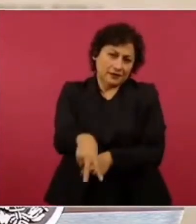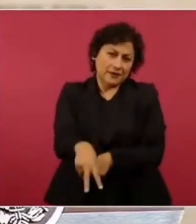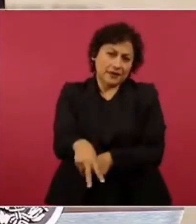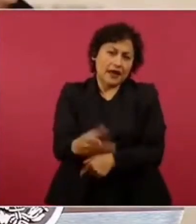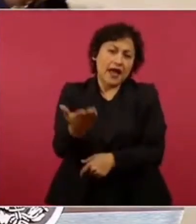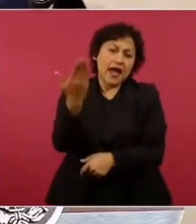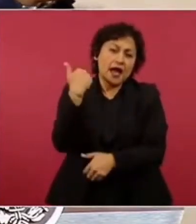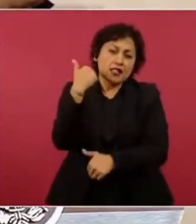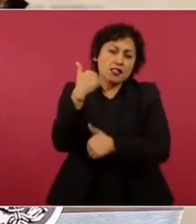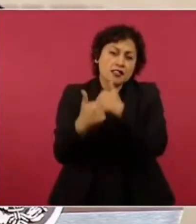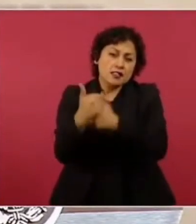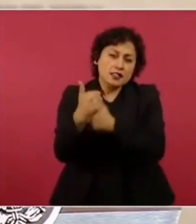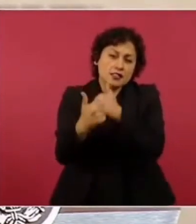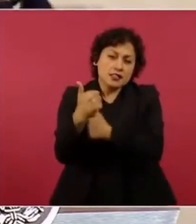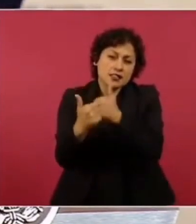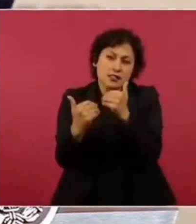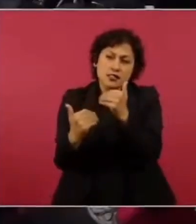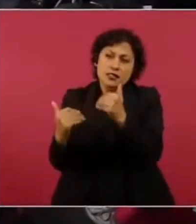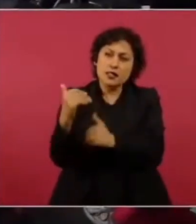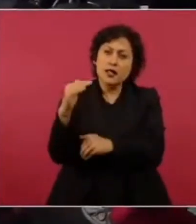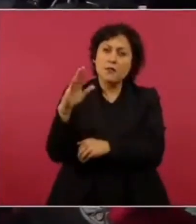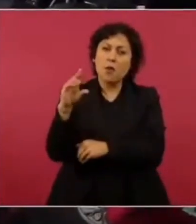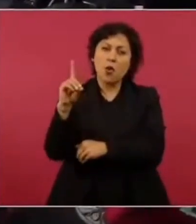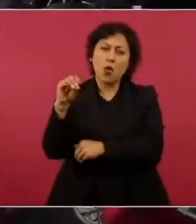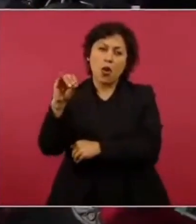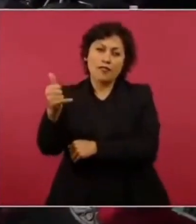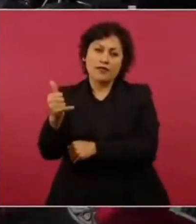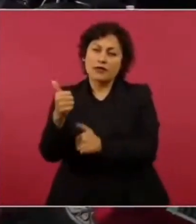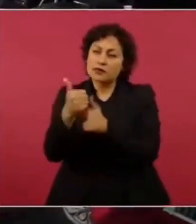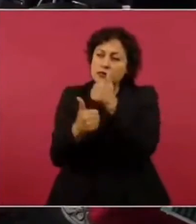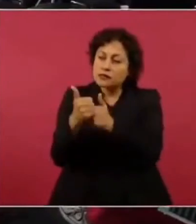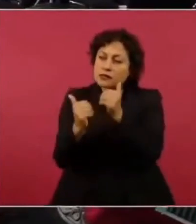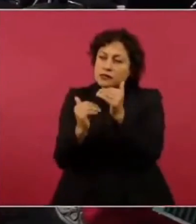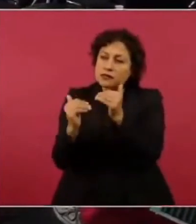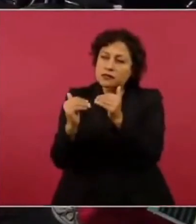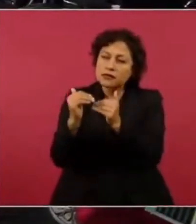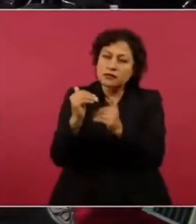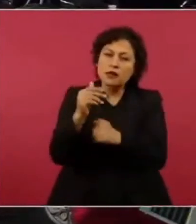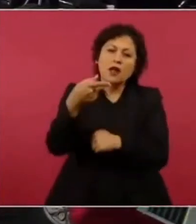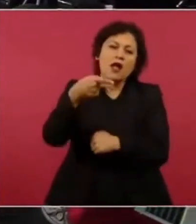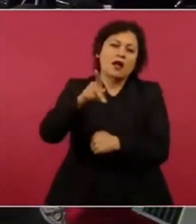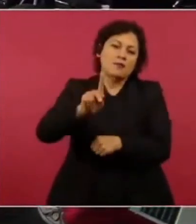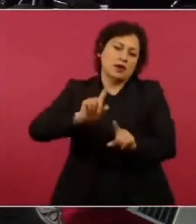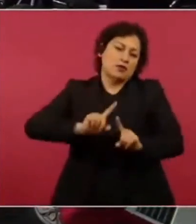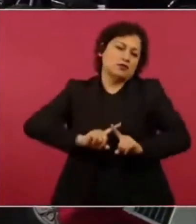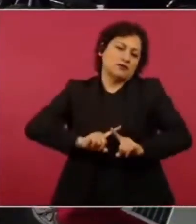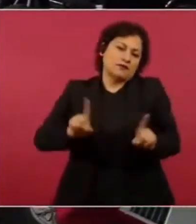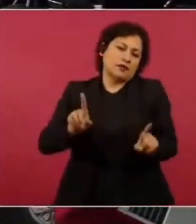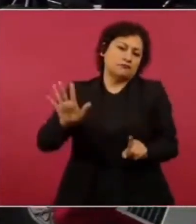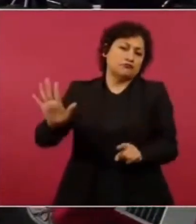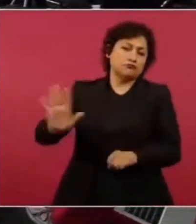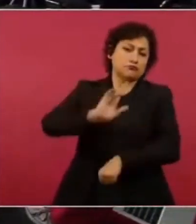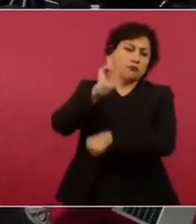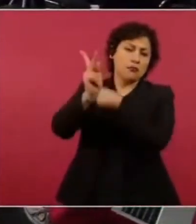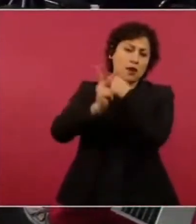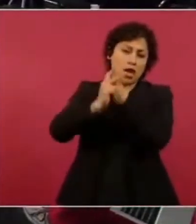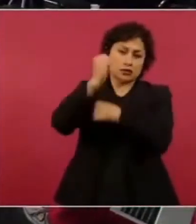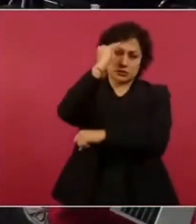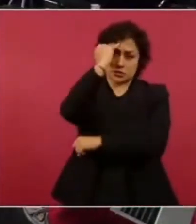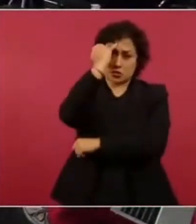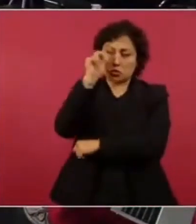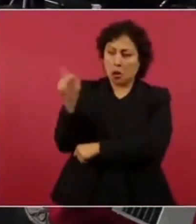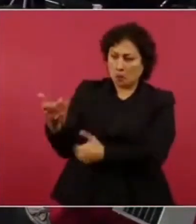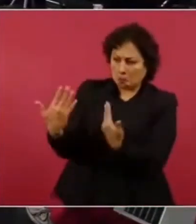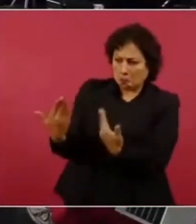Modi pero ahí es otra cosa él es el gobernante de la India lo ha hecho muy bien y hay otros elementos